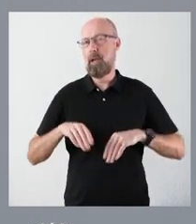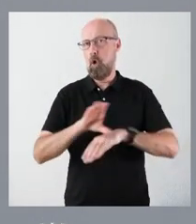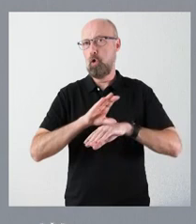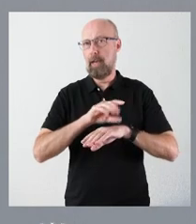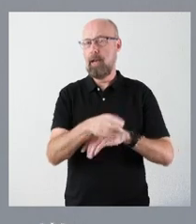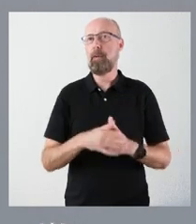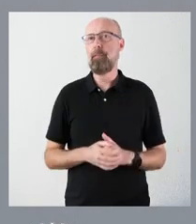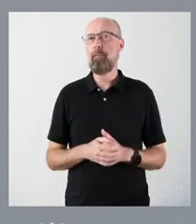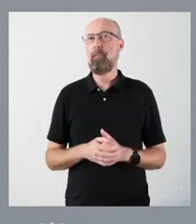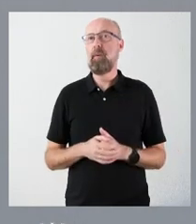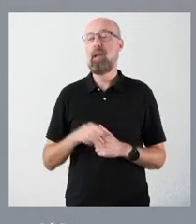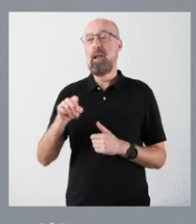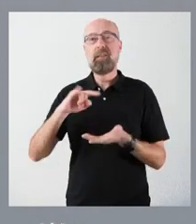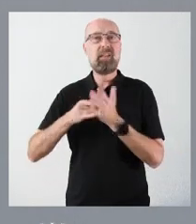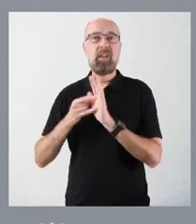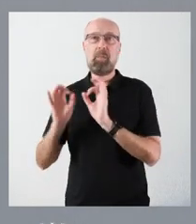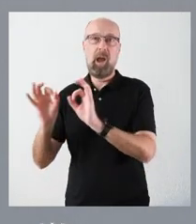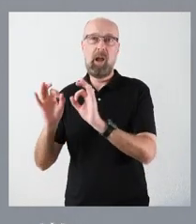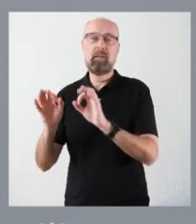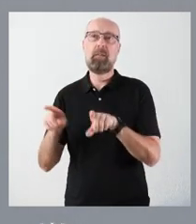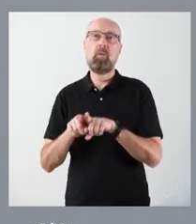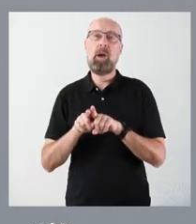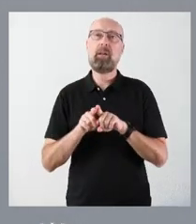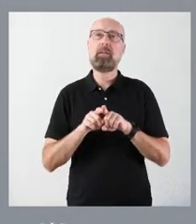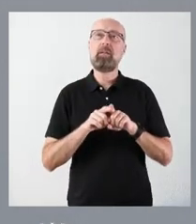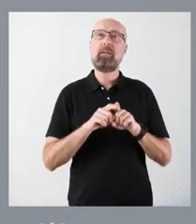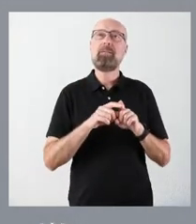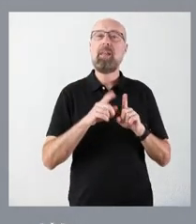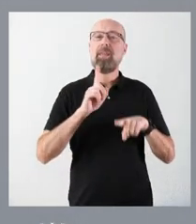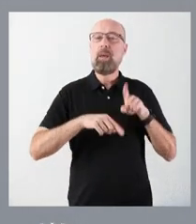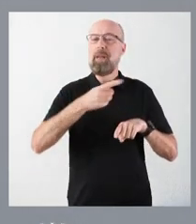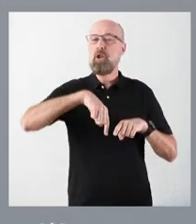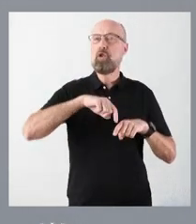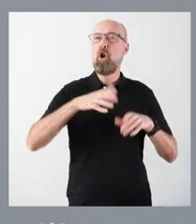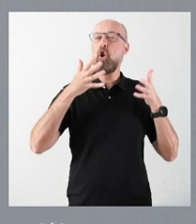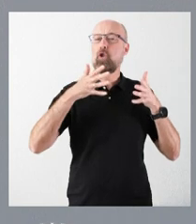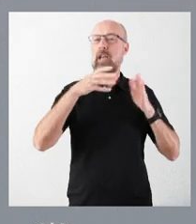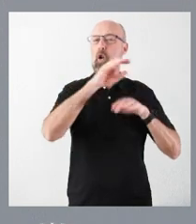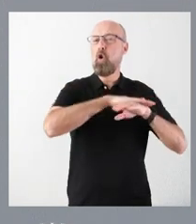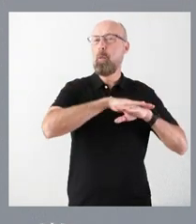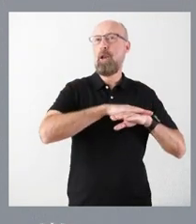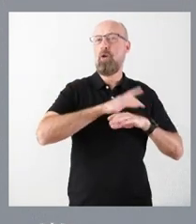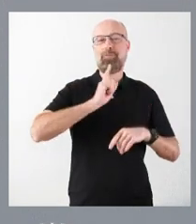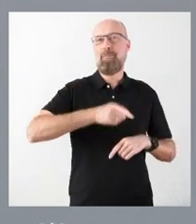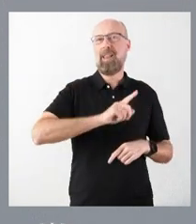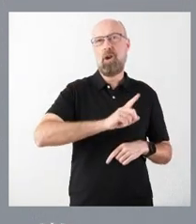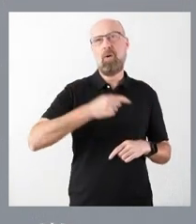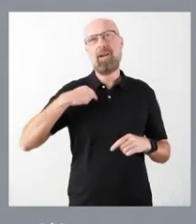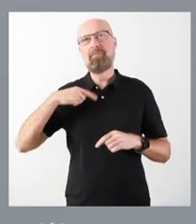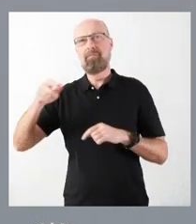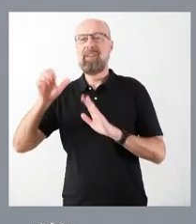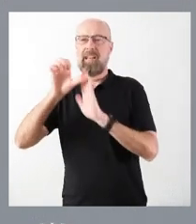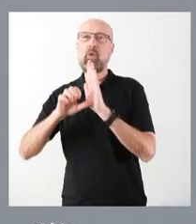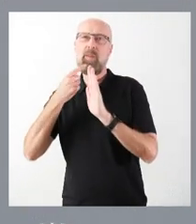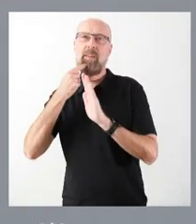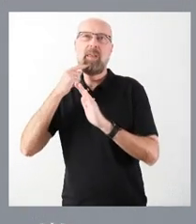será ese el mecanismo. No es tanto la fecha del Consejo de Gobierno, sino una decisión del que tiene la potestad estatutalmente establecida de